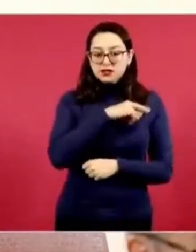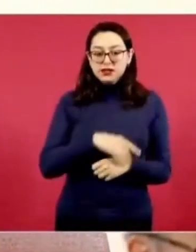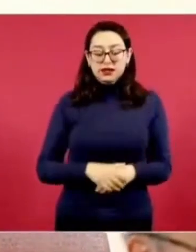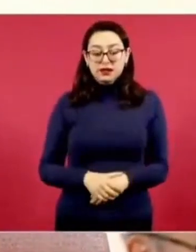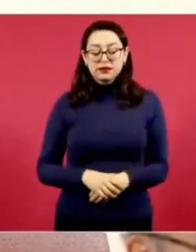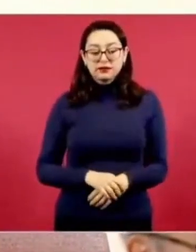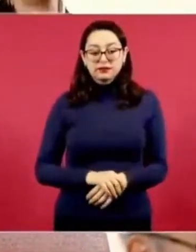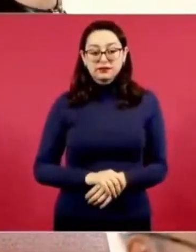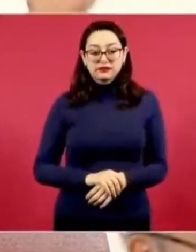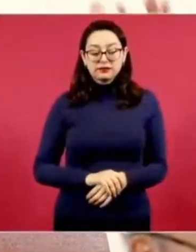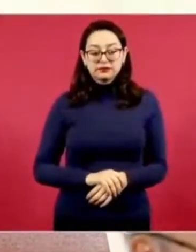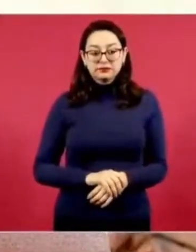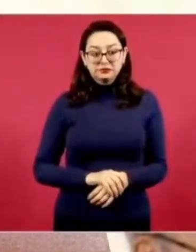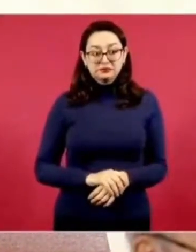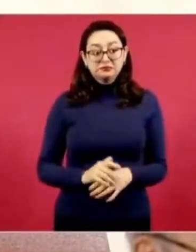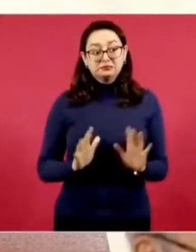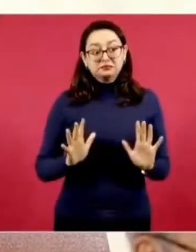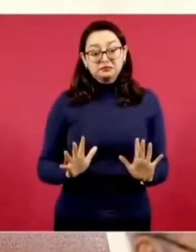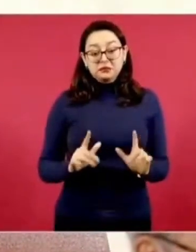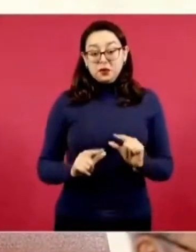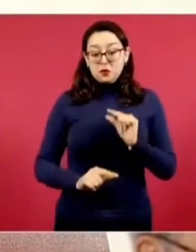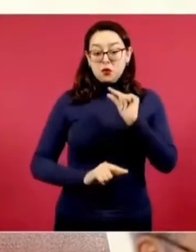Además, se celebraba,